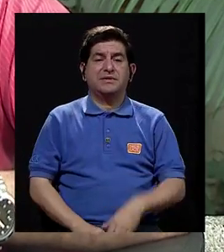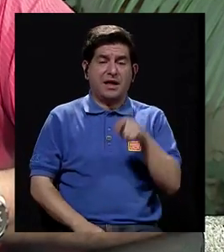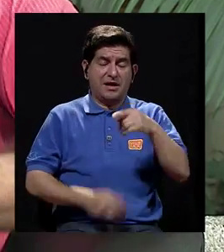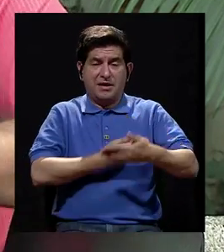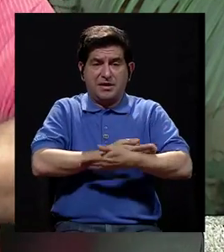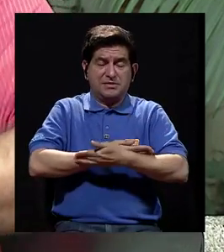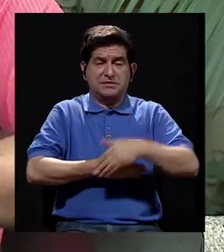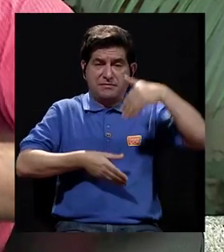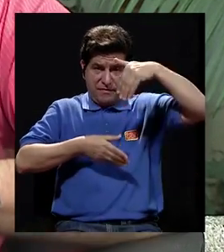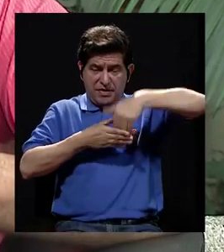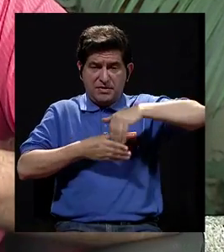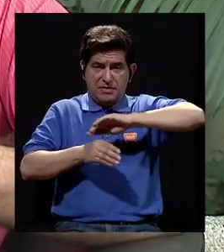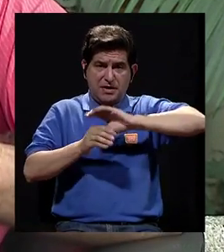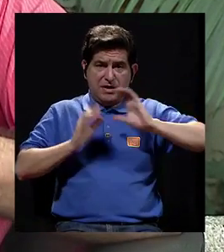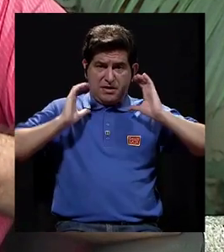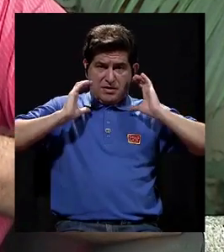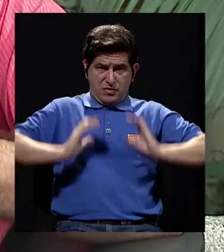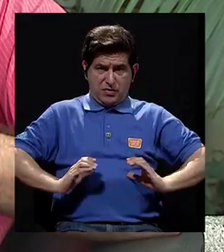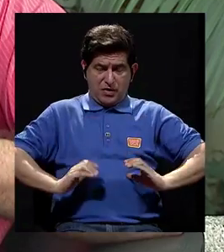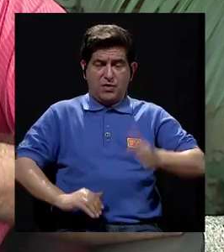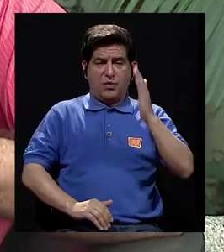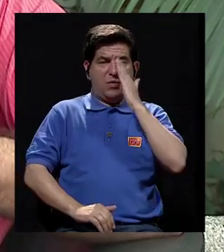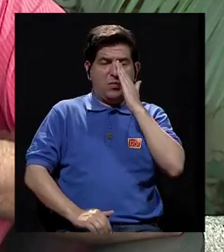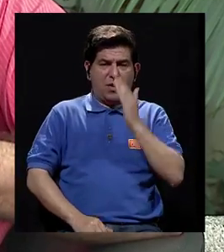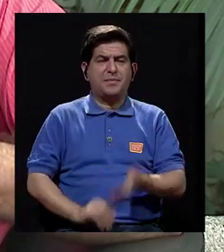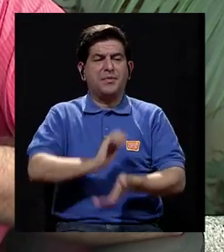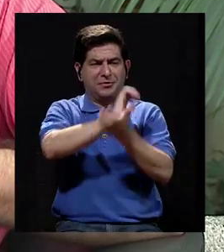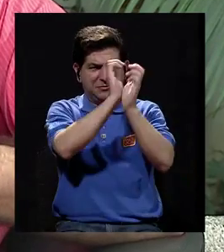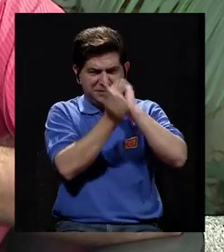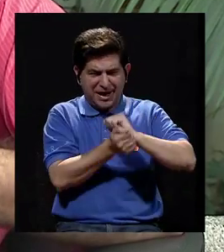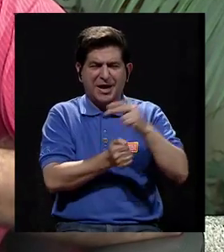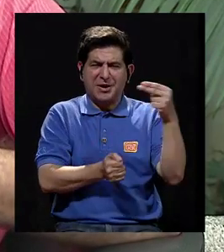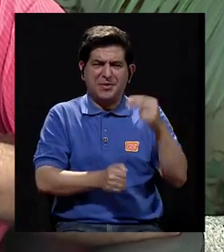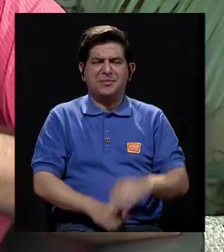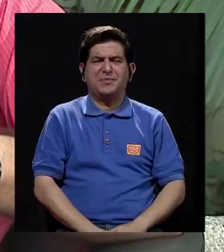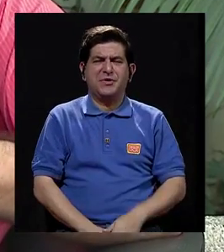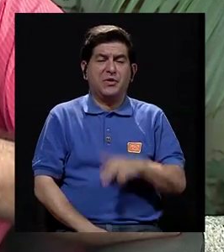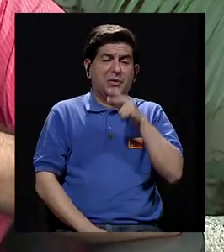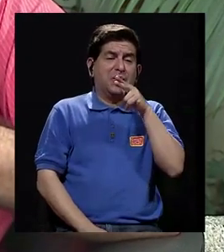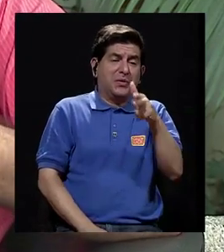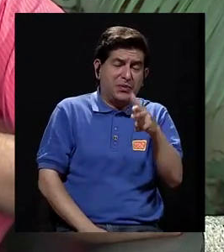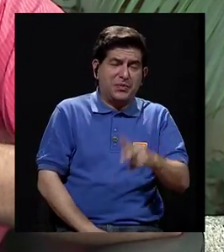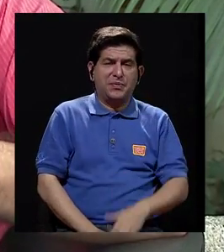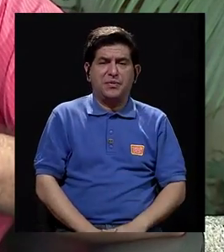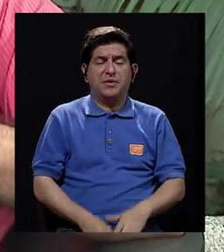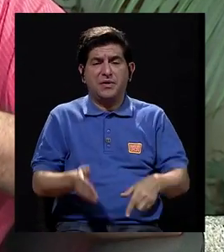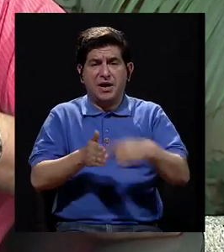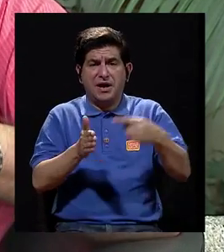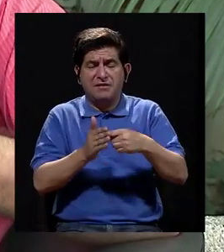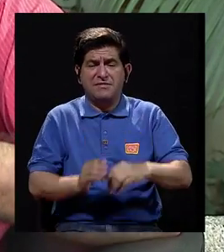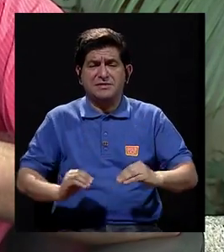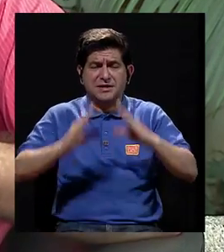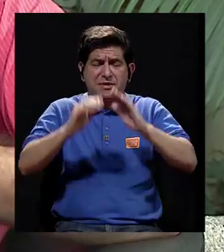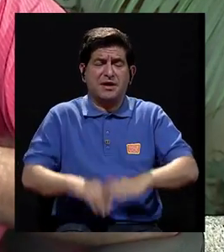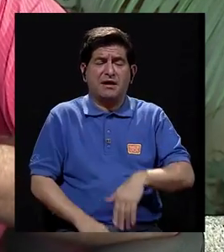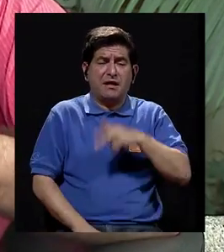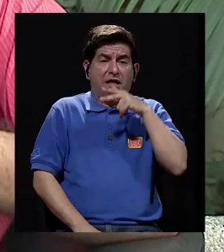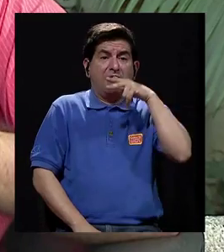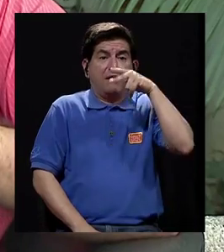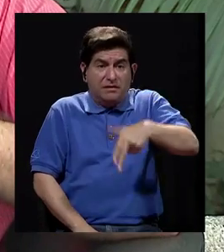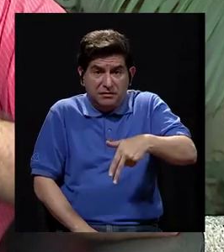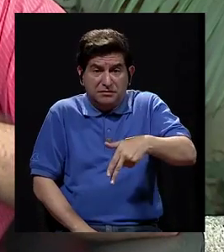cuerpo de la mamá, generan cambios hormonales importantes que producen mucho náuseas, usualmente vómitos matutinos,